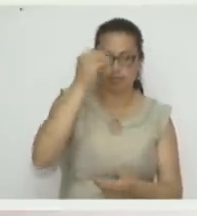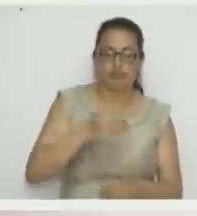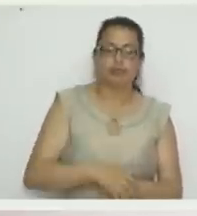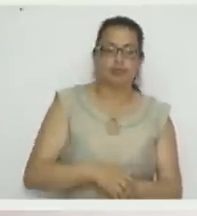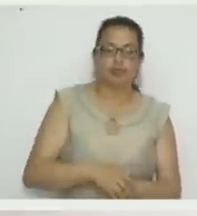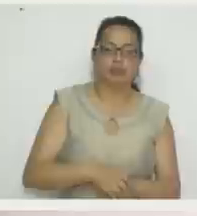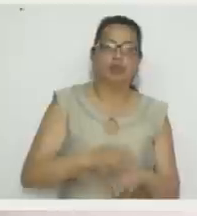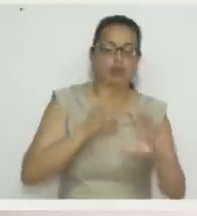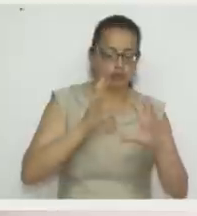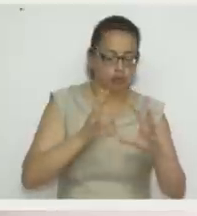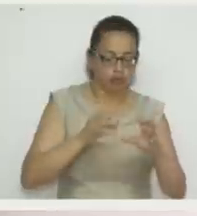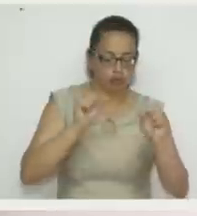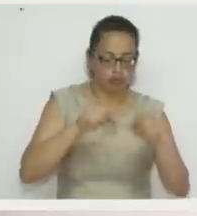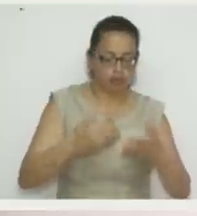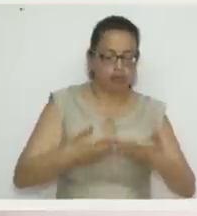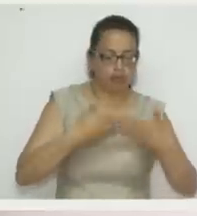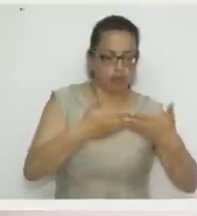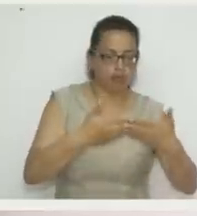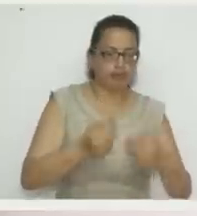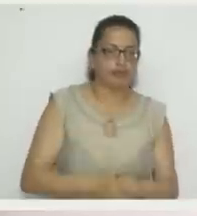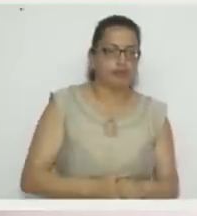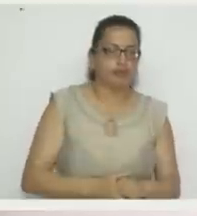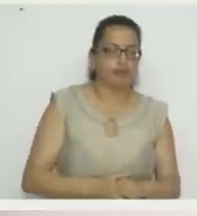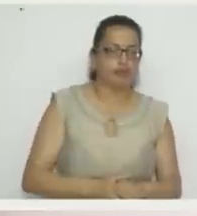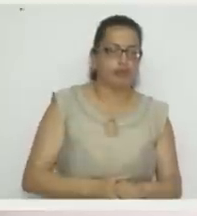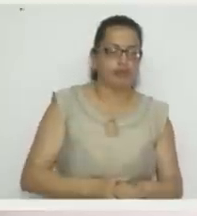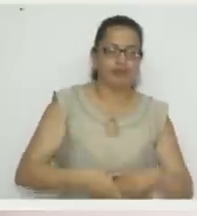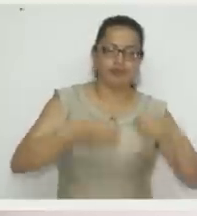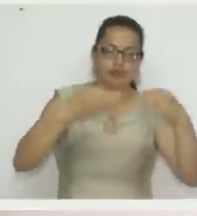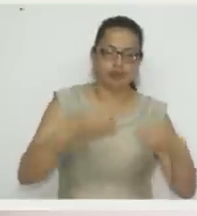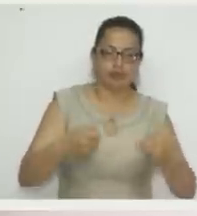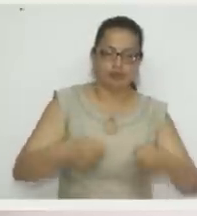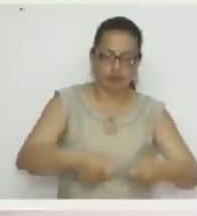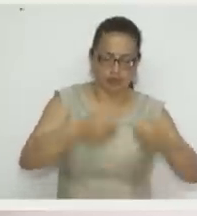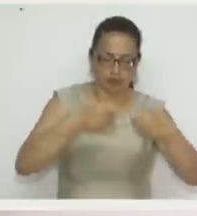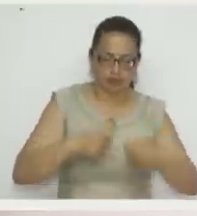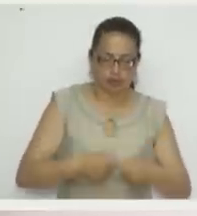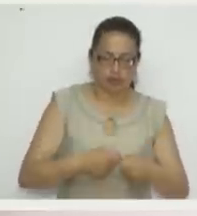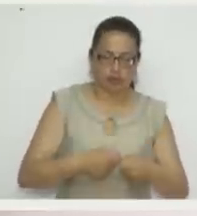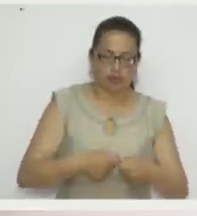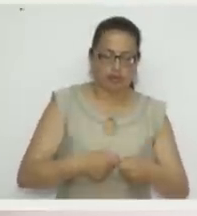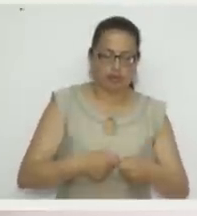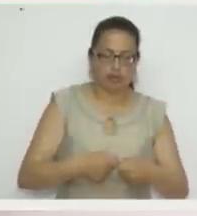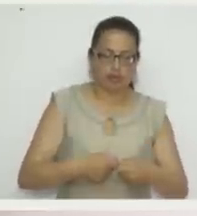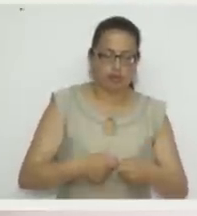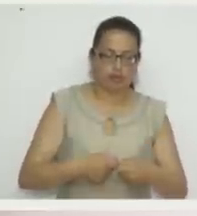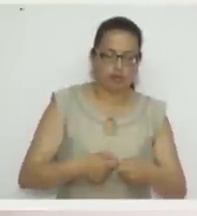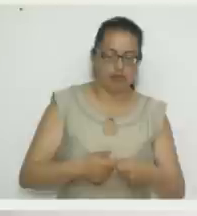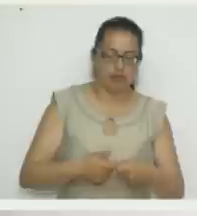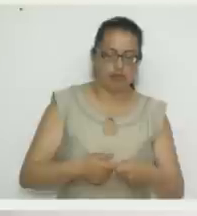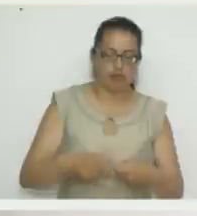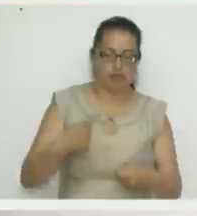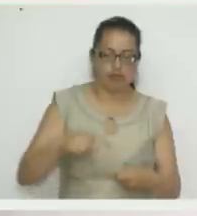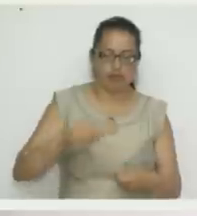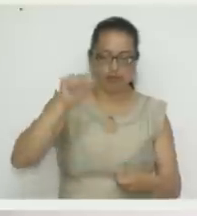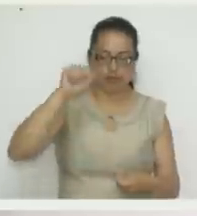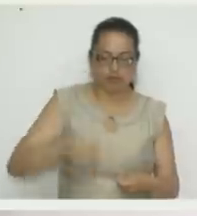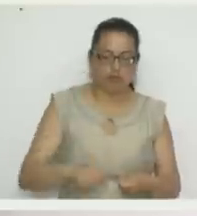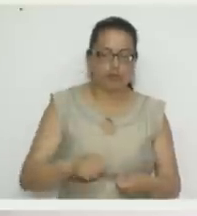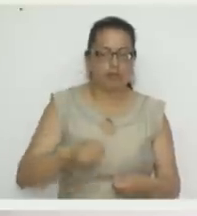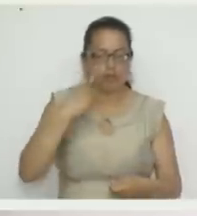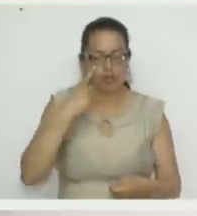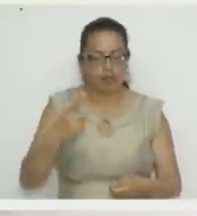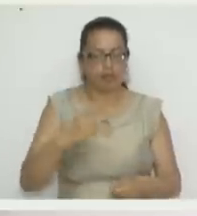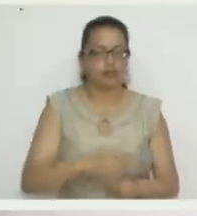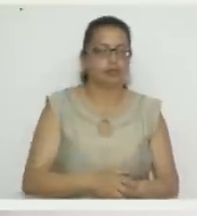y los puedan vender, porque siempre les traen cosas buenas para que ustedes los vean como una oportunidad de negocio, que es lo importante